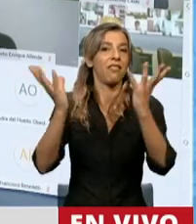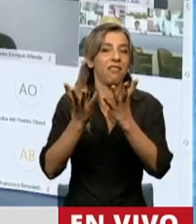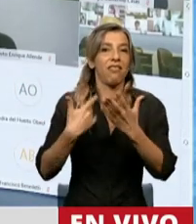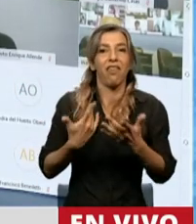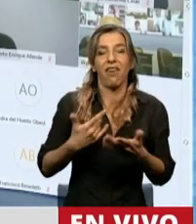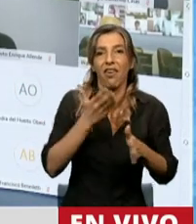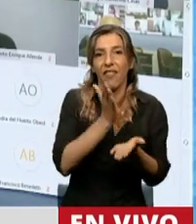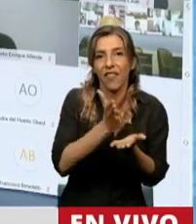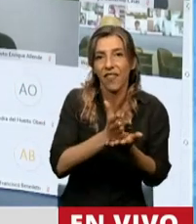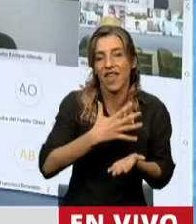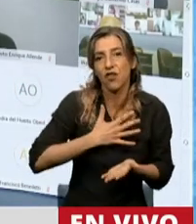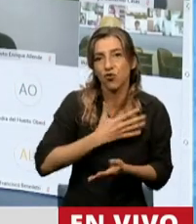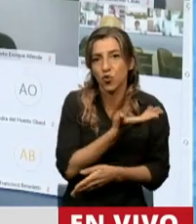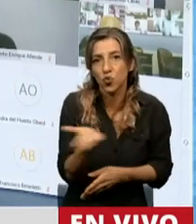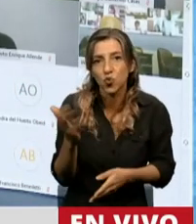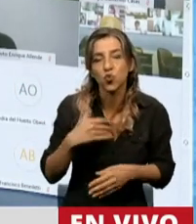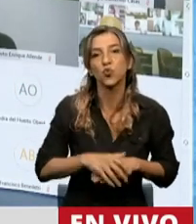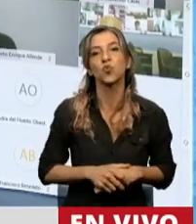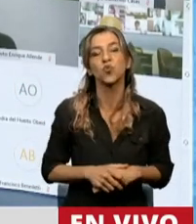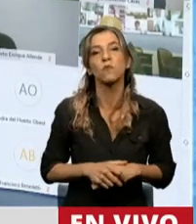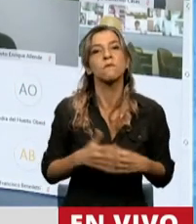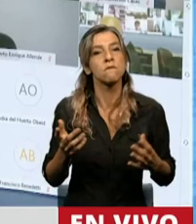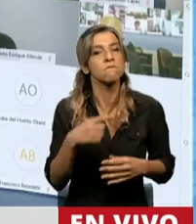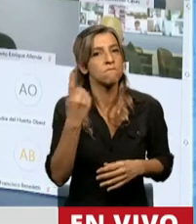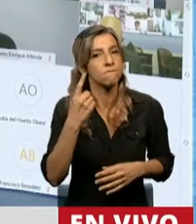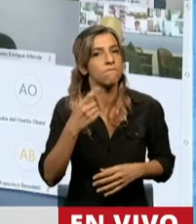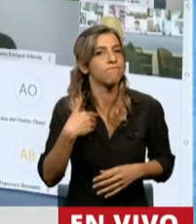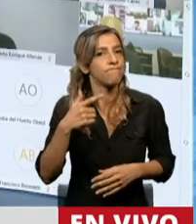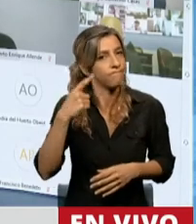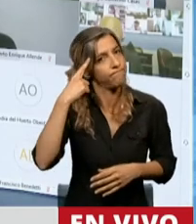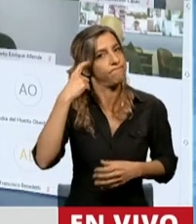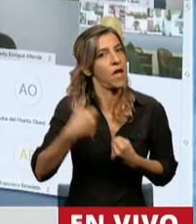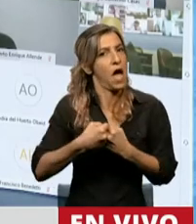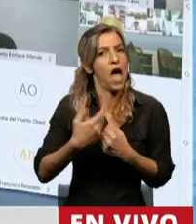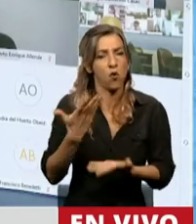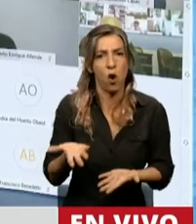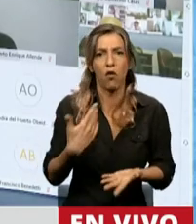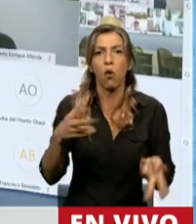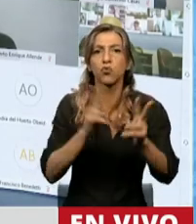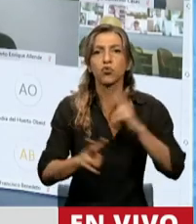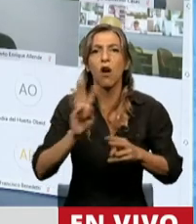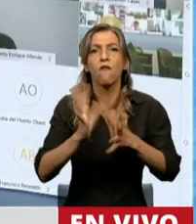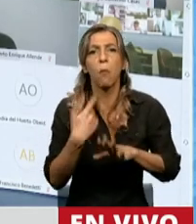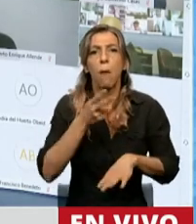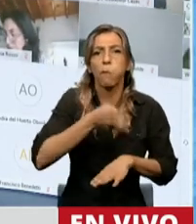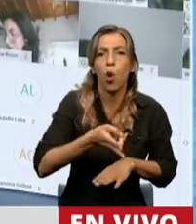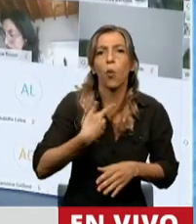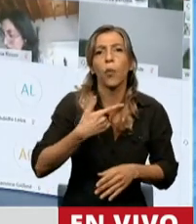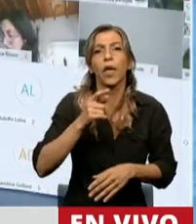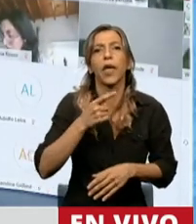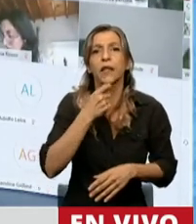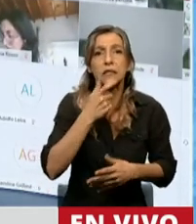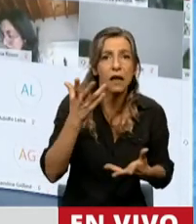en su legislación penal que pudiese contribuir y tratar de penalizar y poner tras las rejas